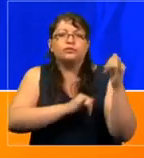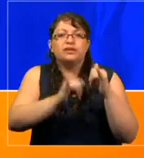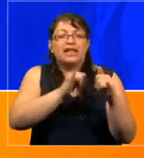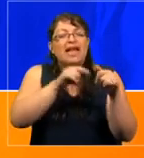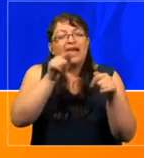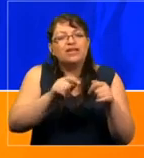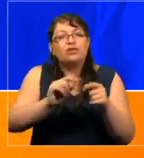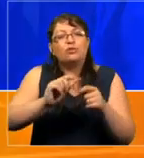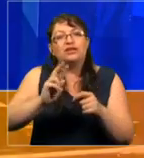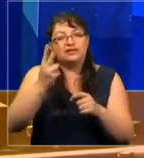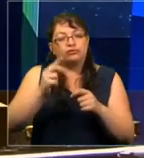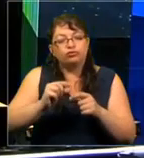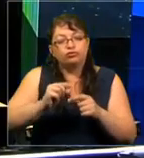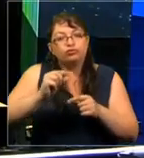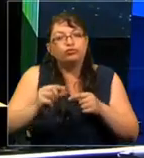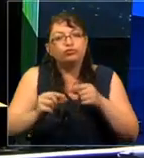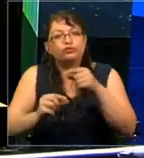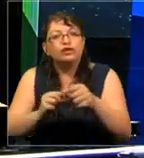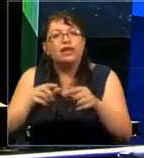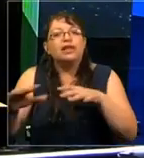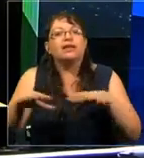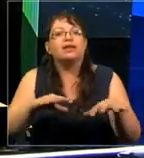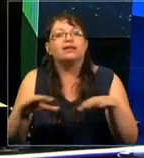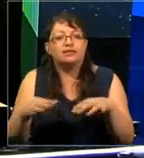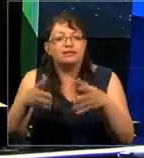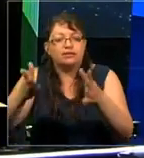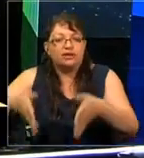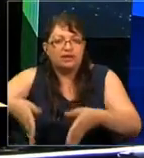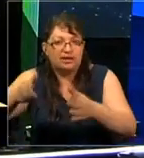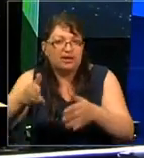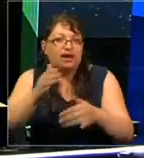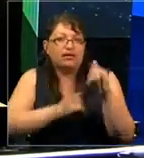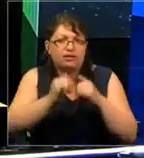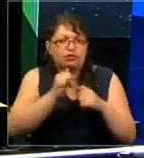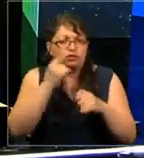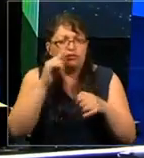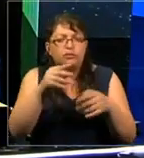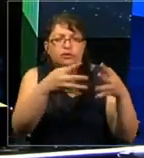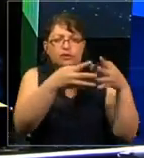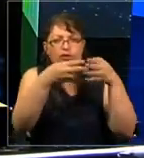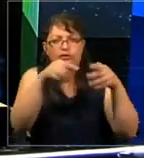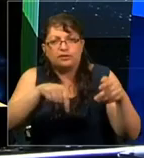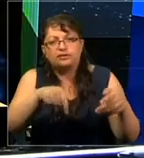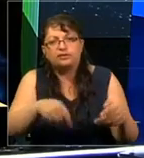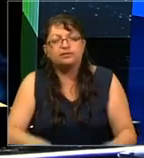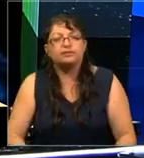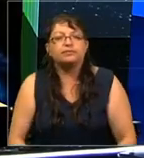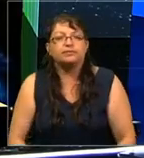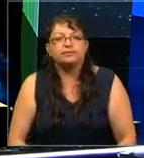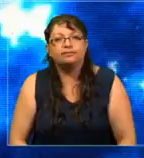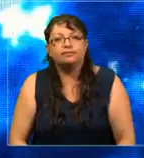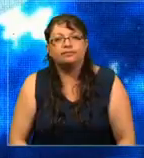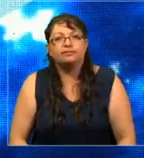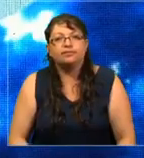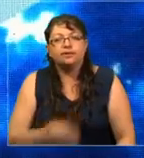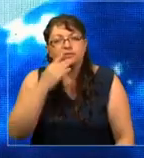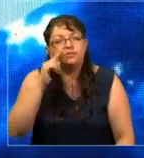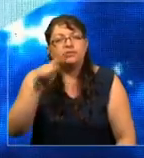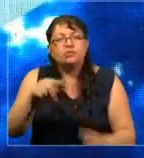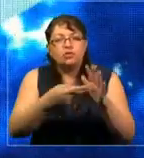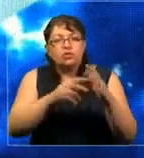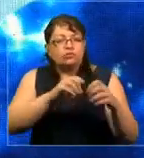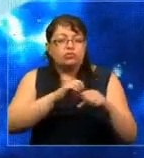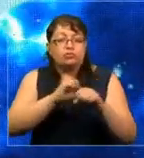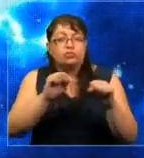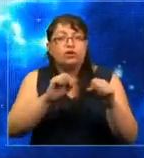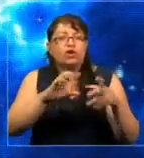o el siguiente paso del activismo de la calle online, se está viendo en Estados Unidos hoy en día, donde vimos los estallidos sociales en el